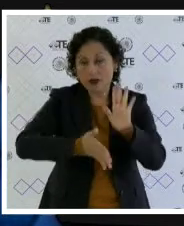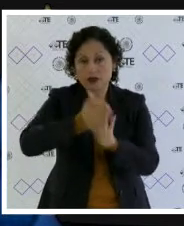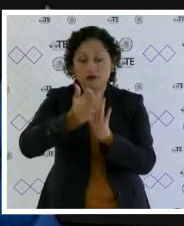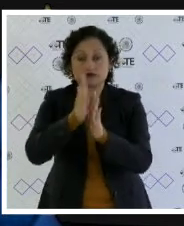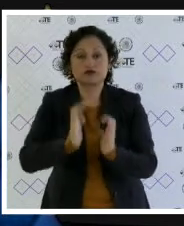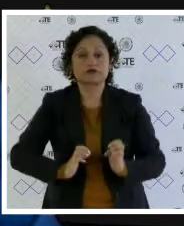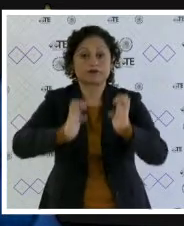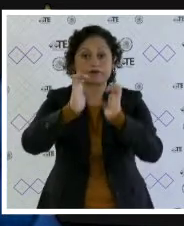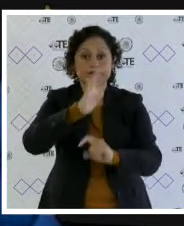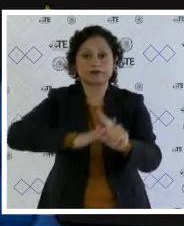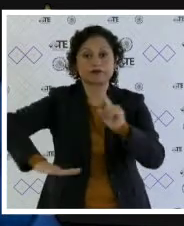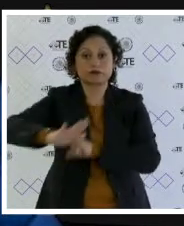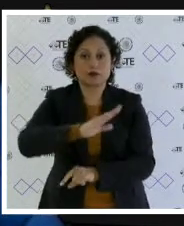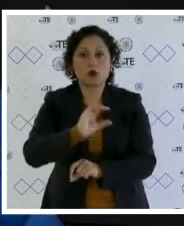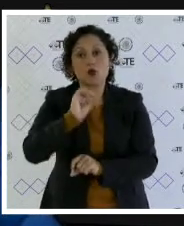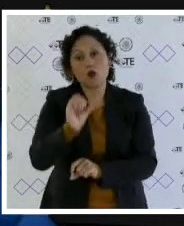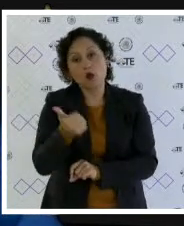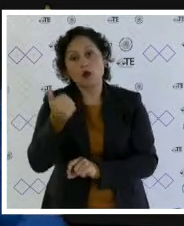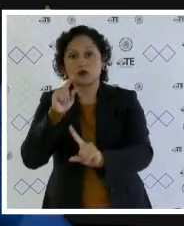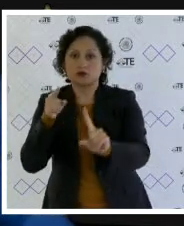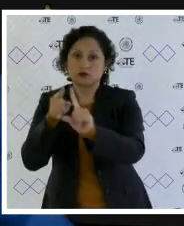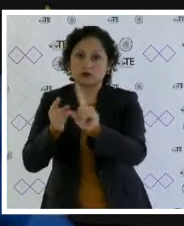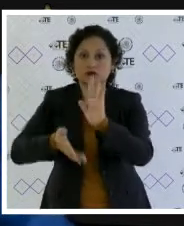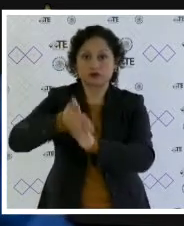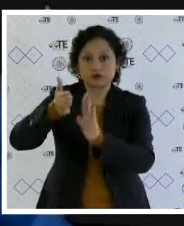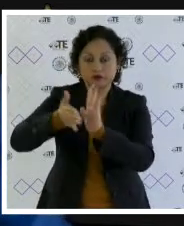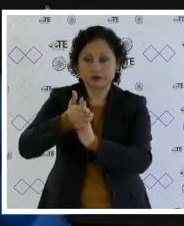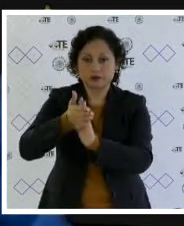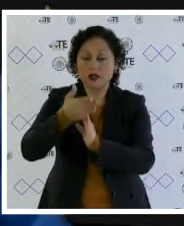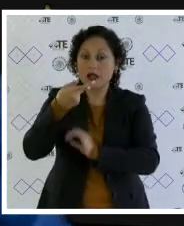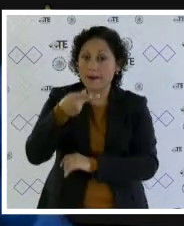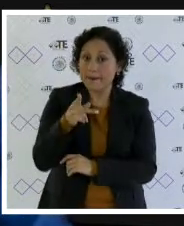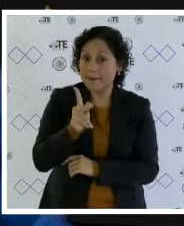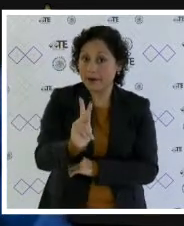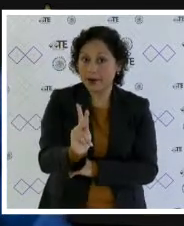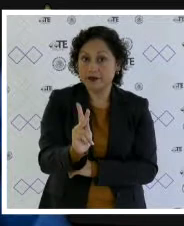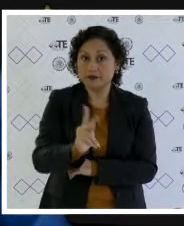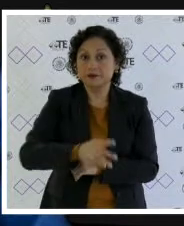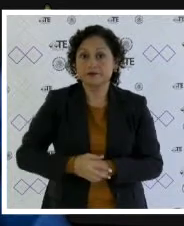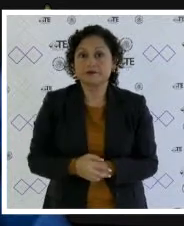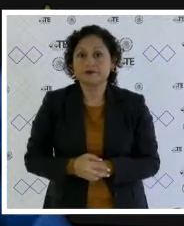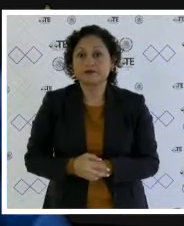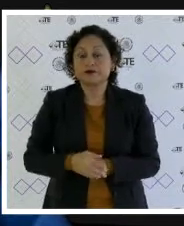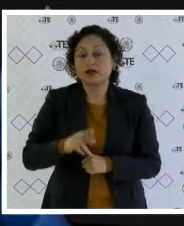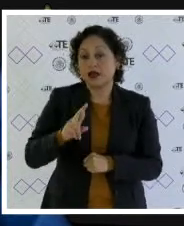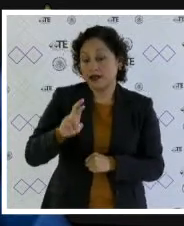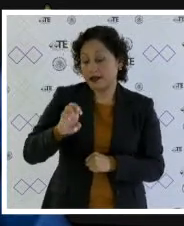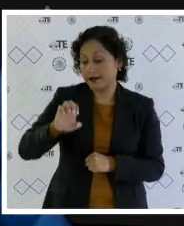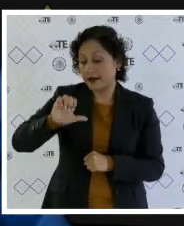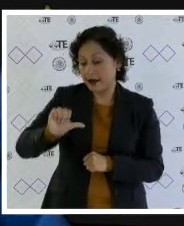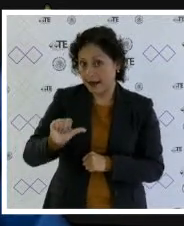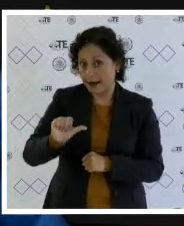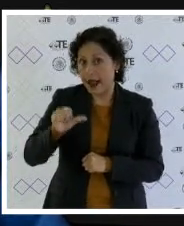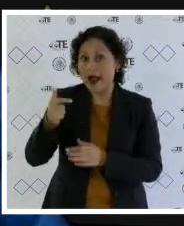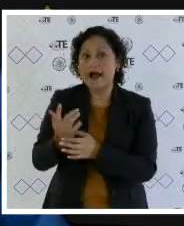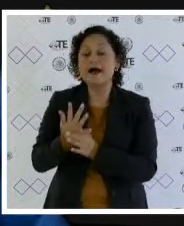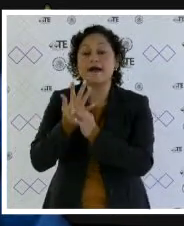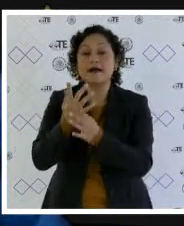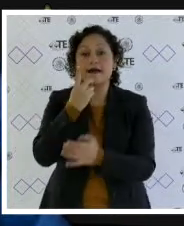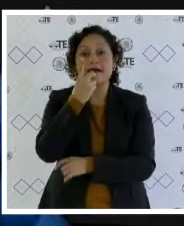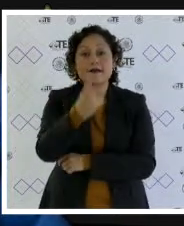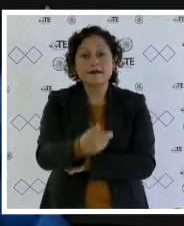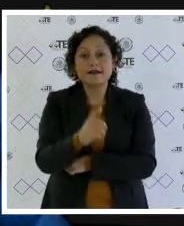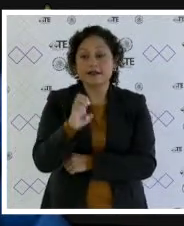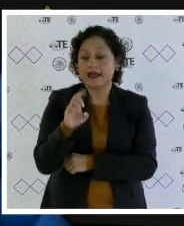cualquier obra o actividad que tenga ese fin. Sin embargo, la Real Academia Española establece que la palabra